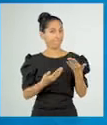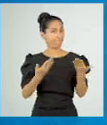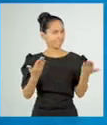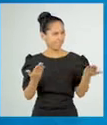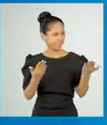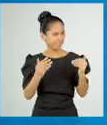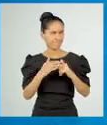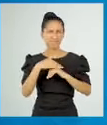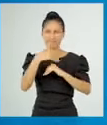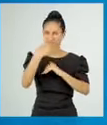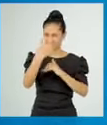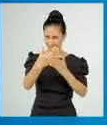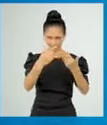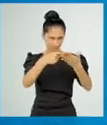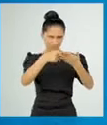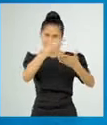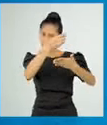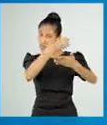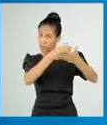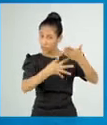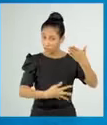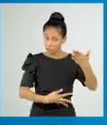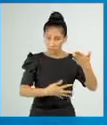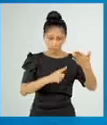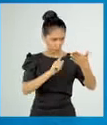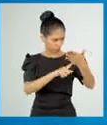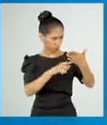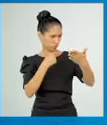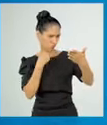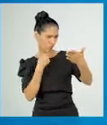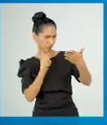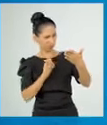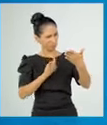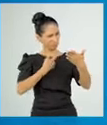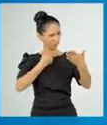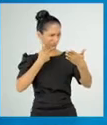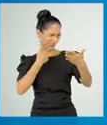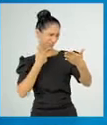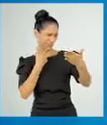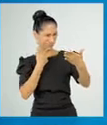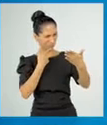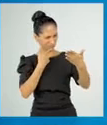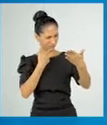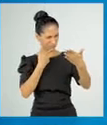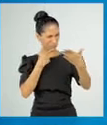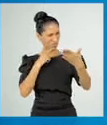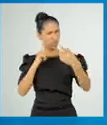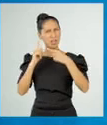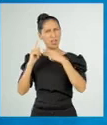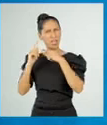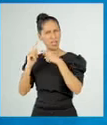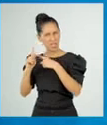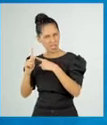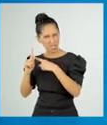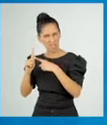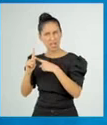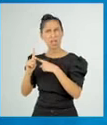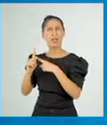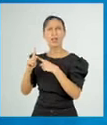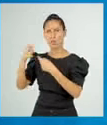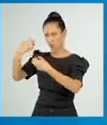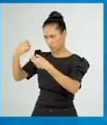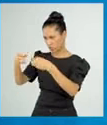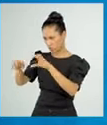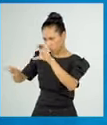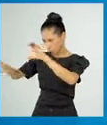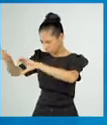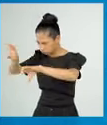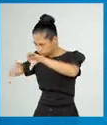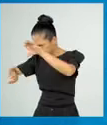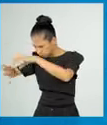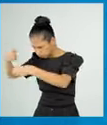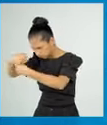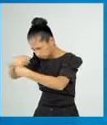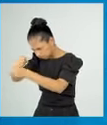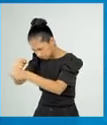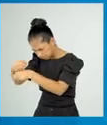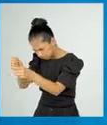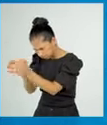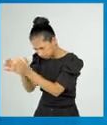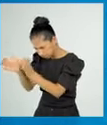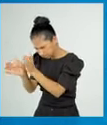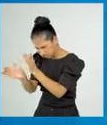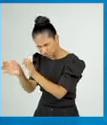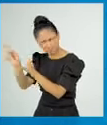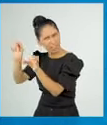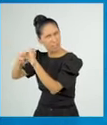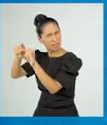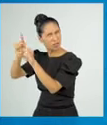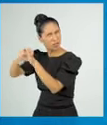Del texto no se puede deducir, a ver, el material que utilizó Efesto Sí creo que lo señala en el